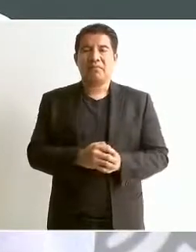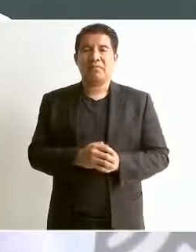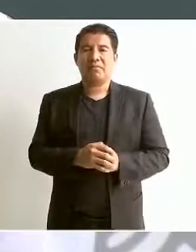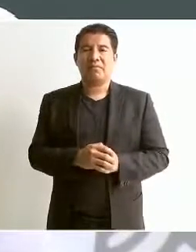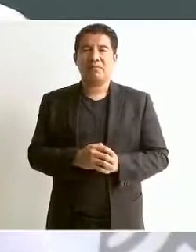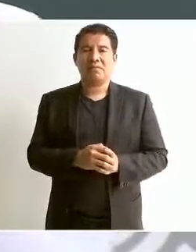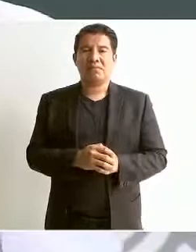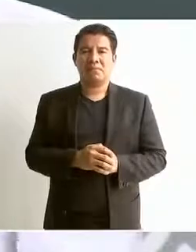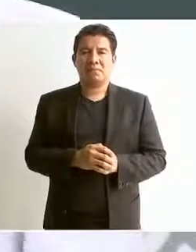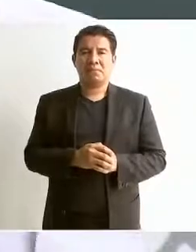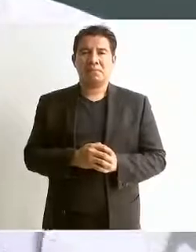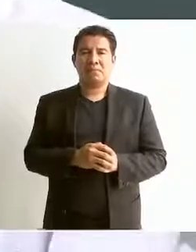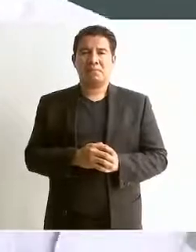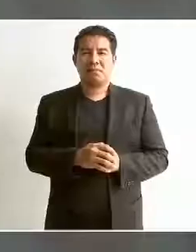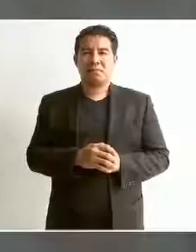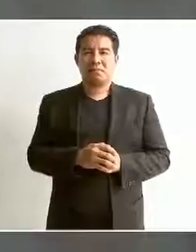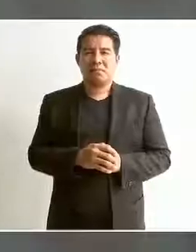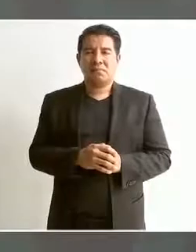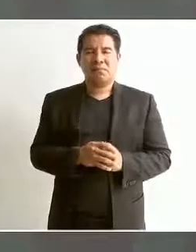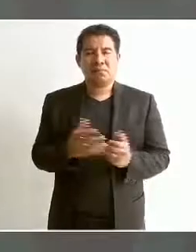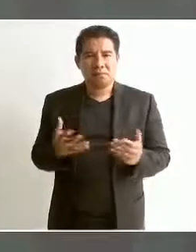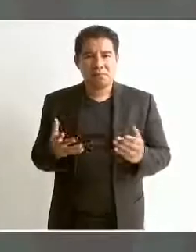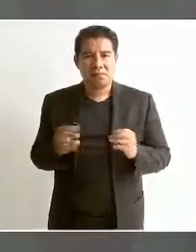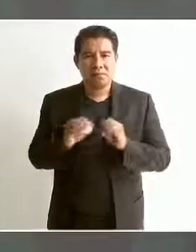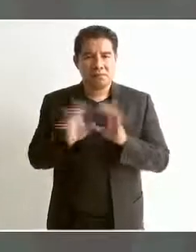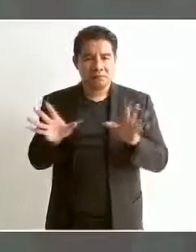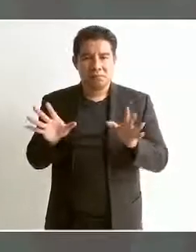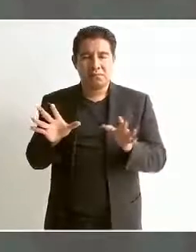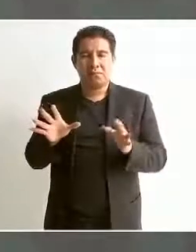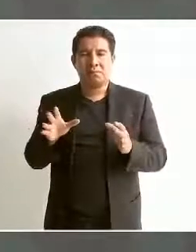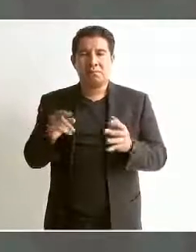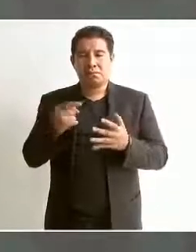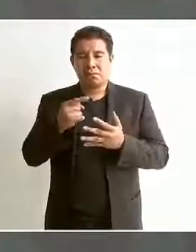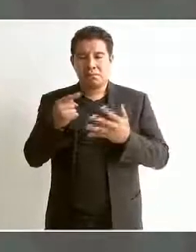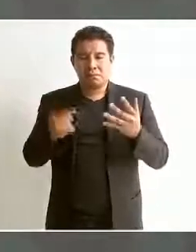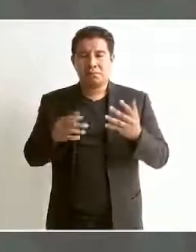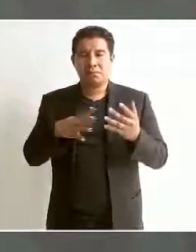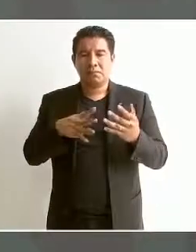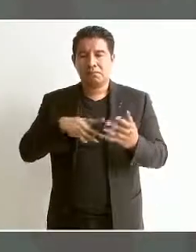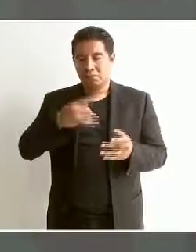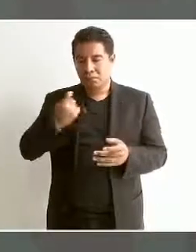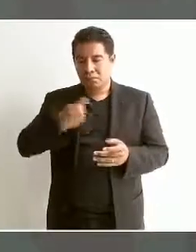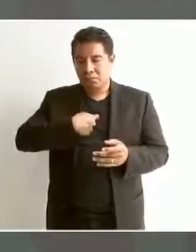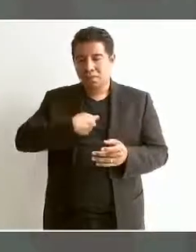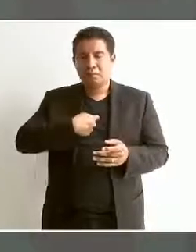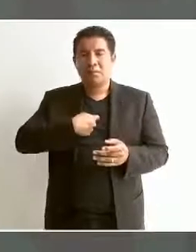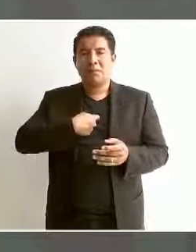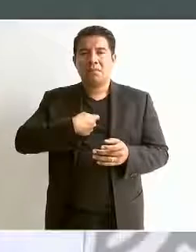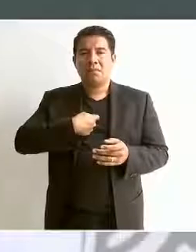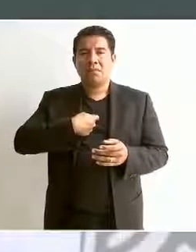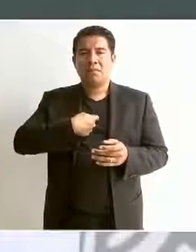Si se tenía una identidad de